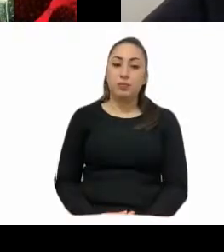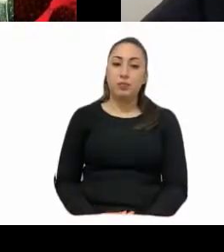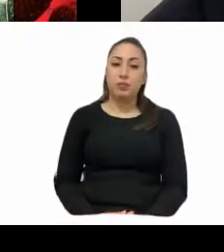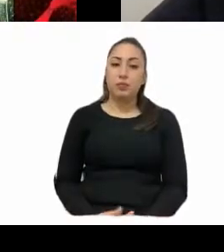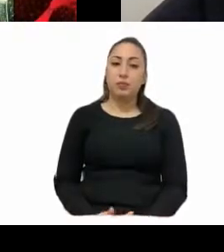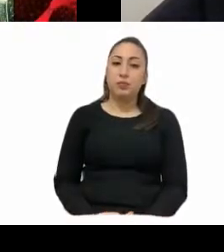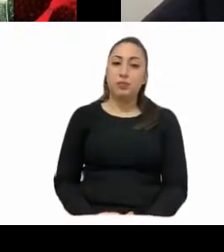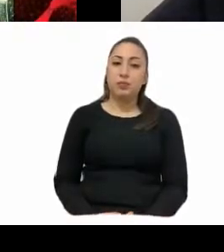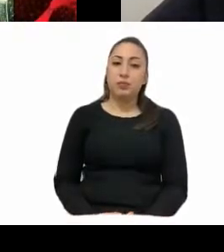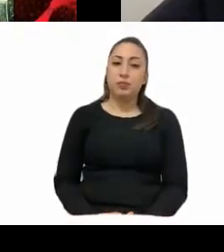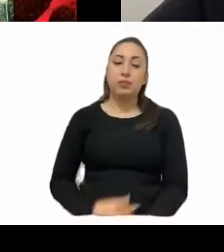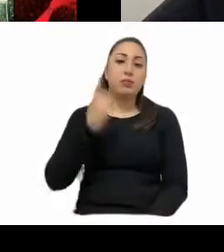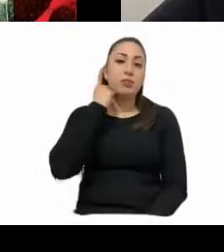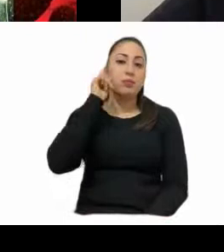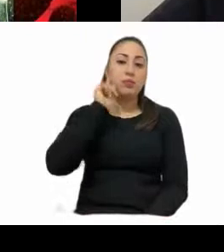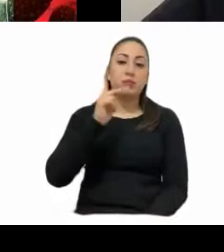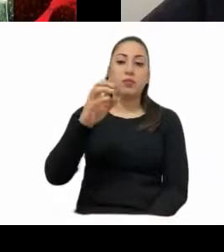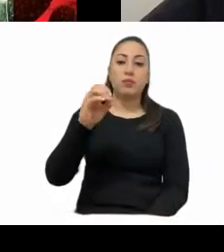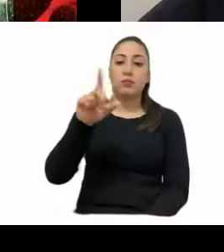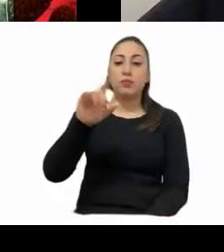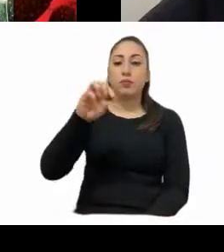Diputada Polinia Romana.